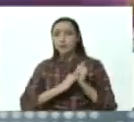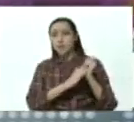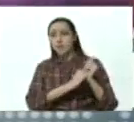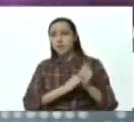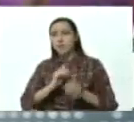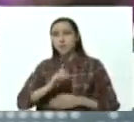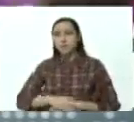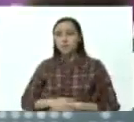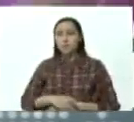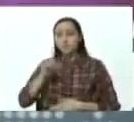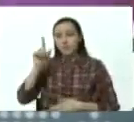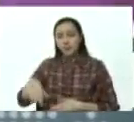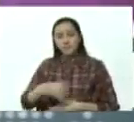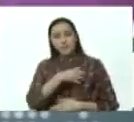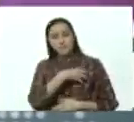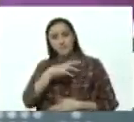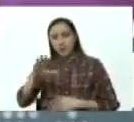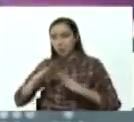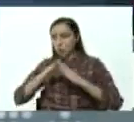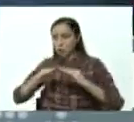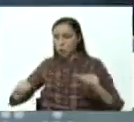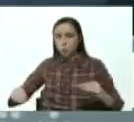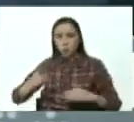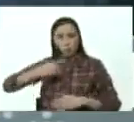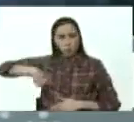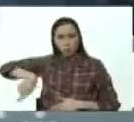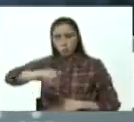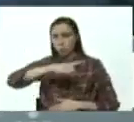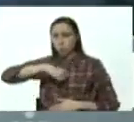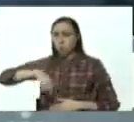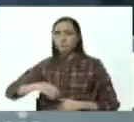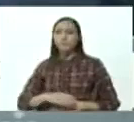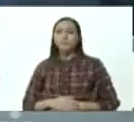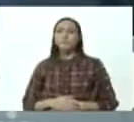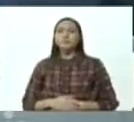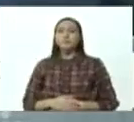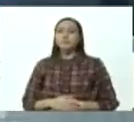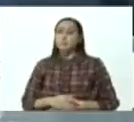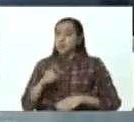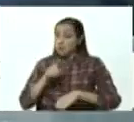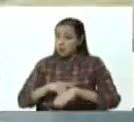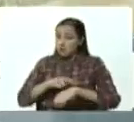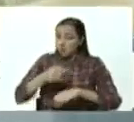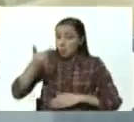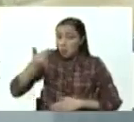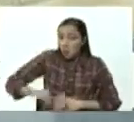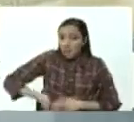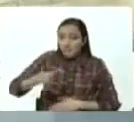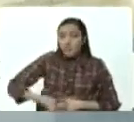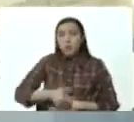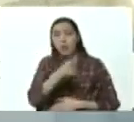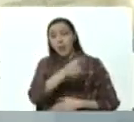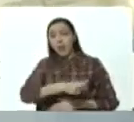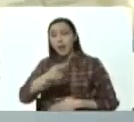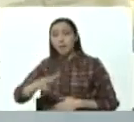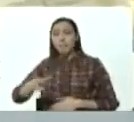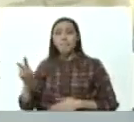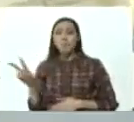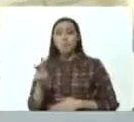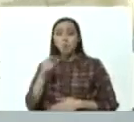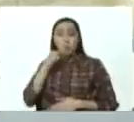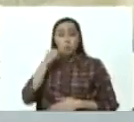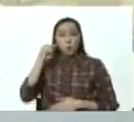en la patria de todos y todos nosotros. Es un momento muy importante para los venezolanos y para las venezolanas,